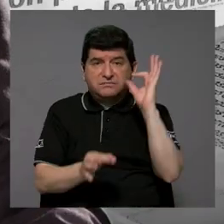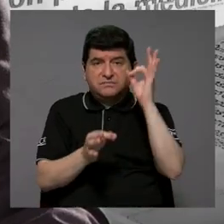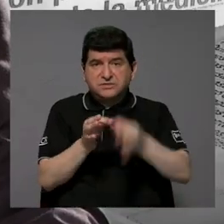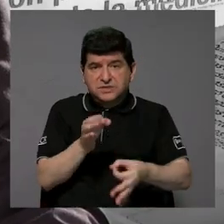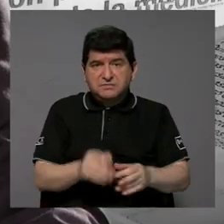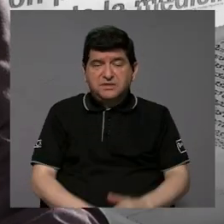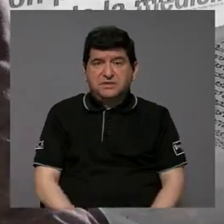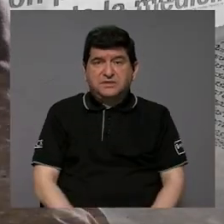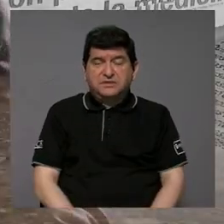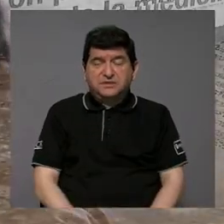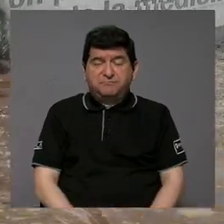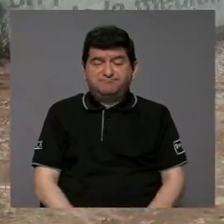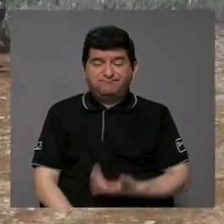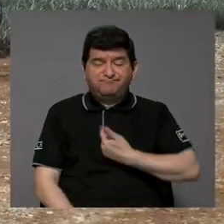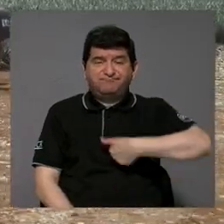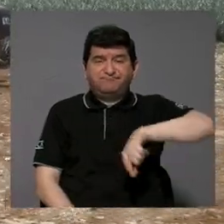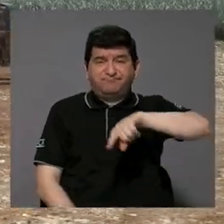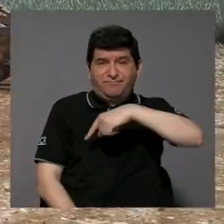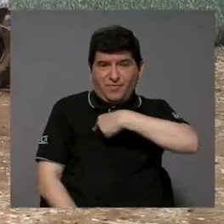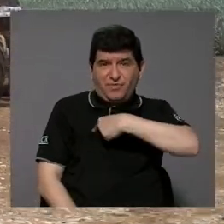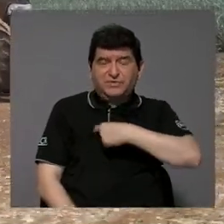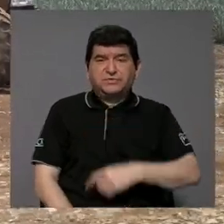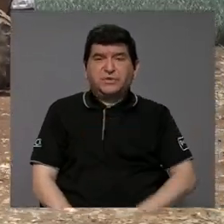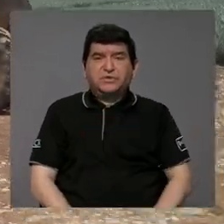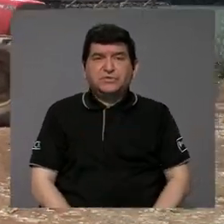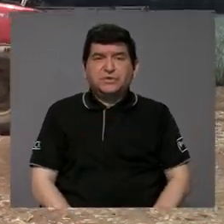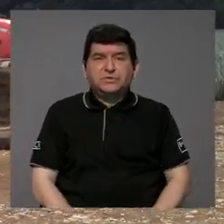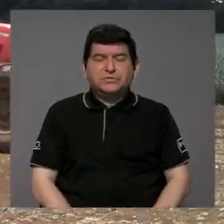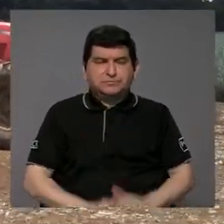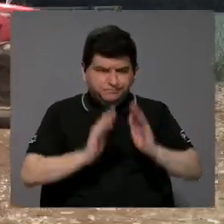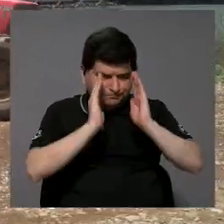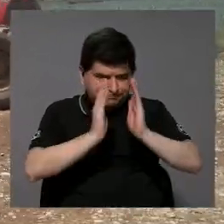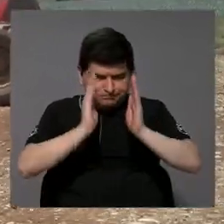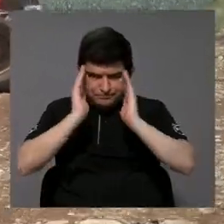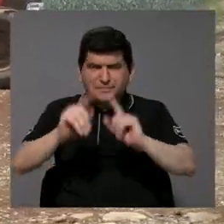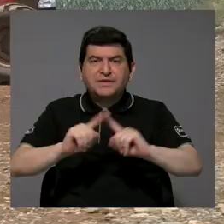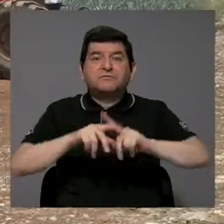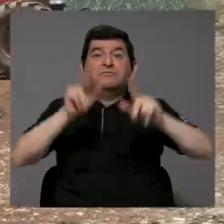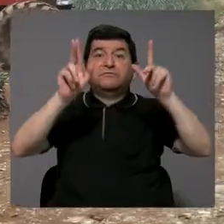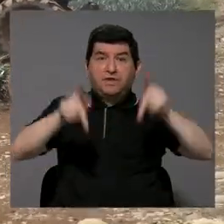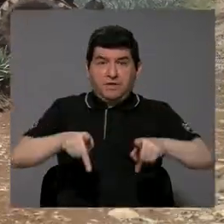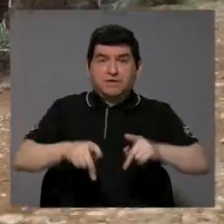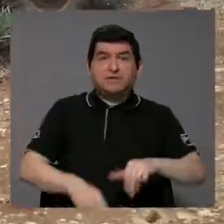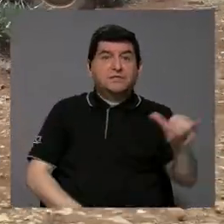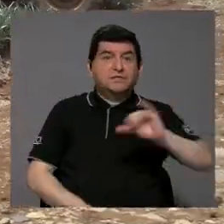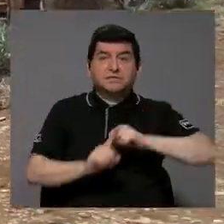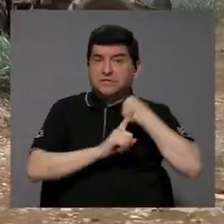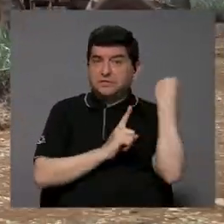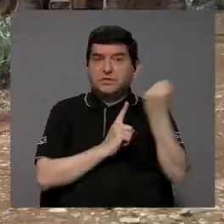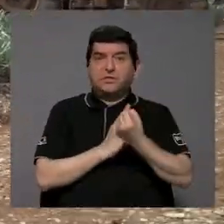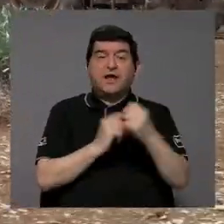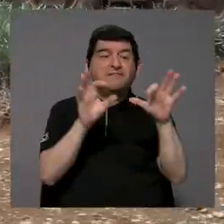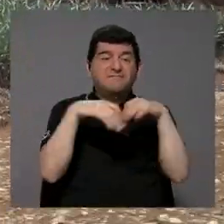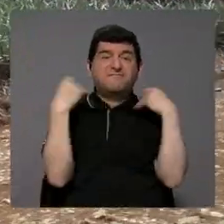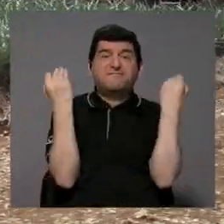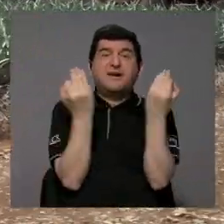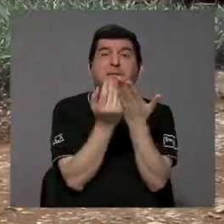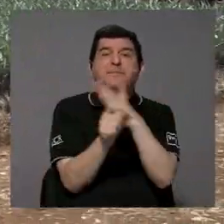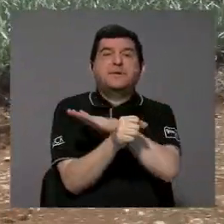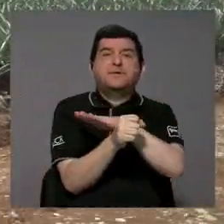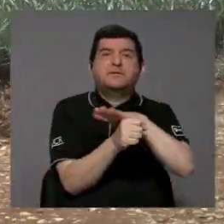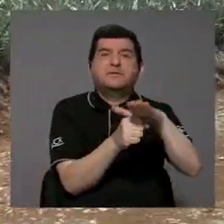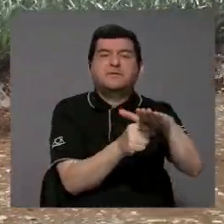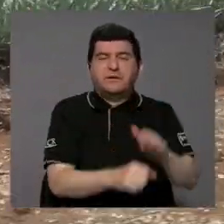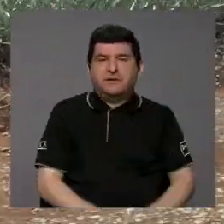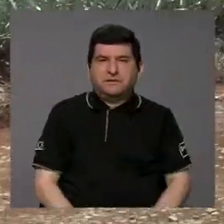acaba en eso. Ahora nosotros le hemos dado seguimiento a muchas personas así, familias enteras